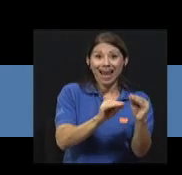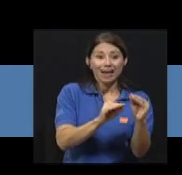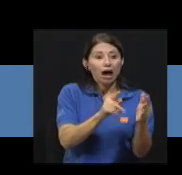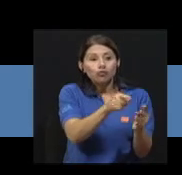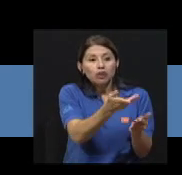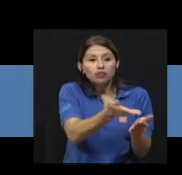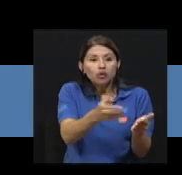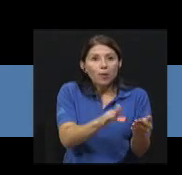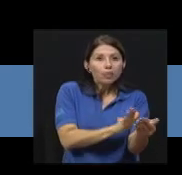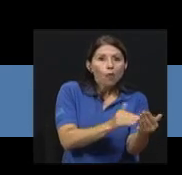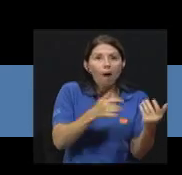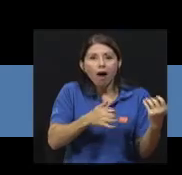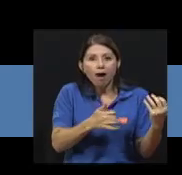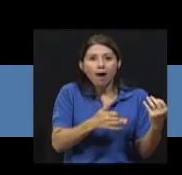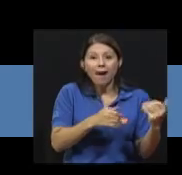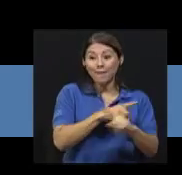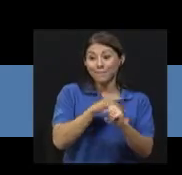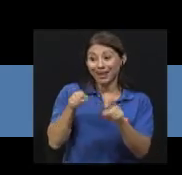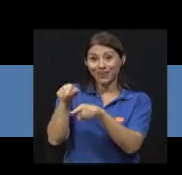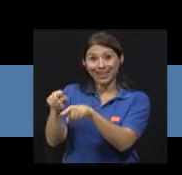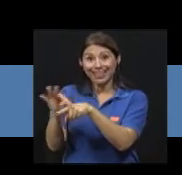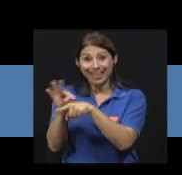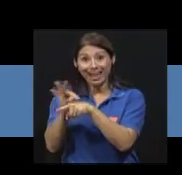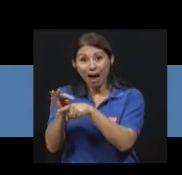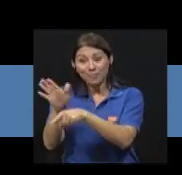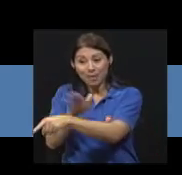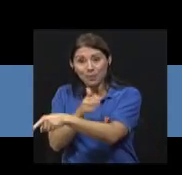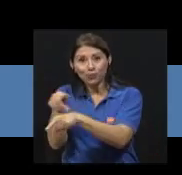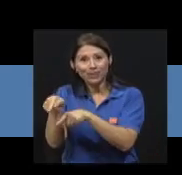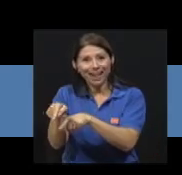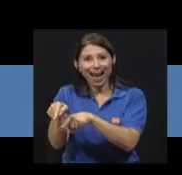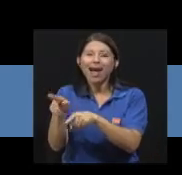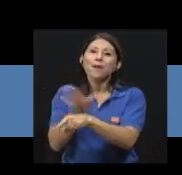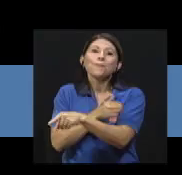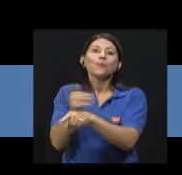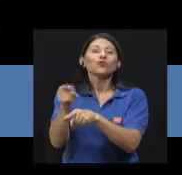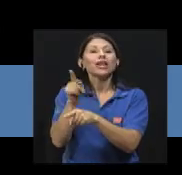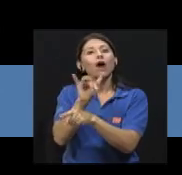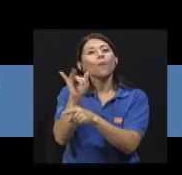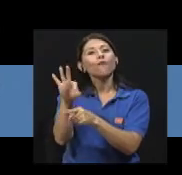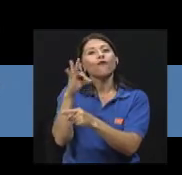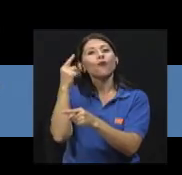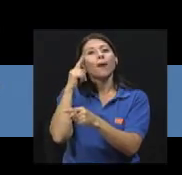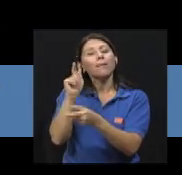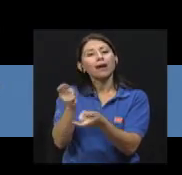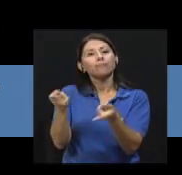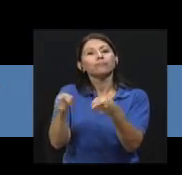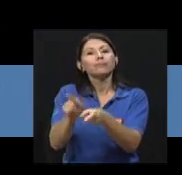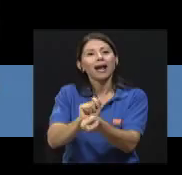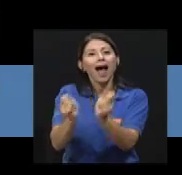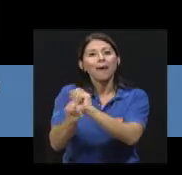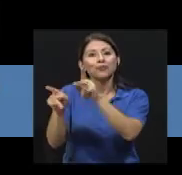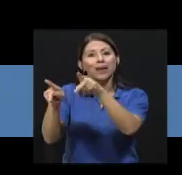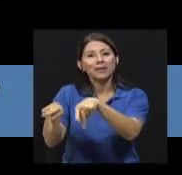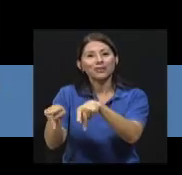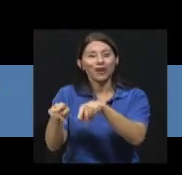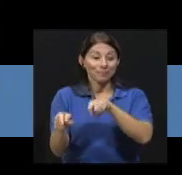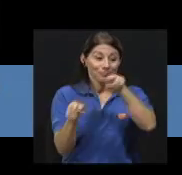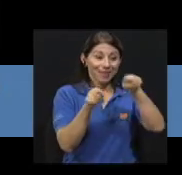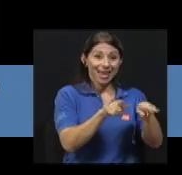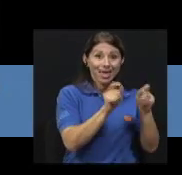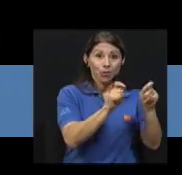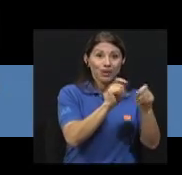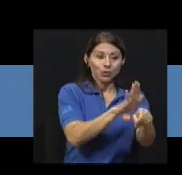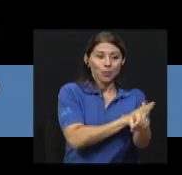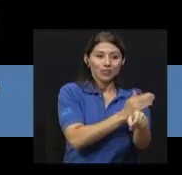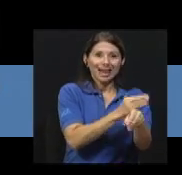música se usa como un medio para producir cambios específicos en la persona. La educación musical posee un proceso más instructivo.